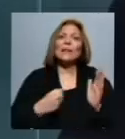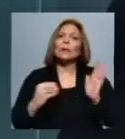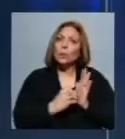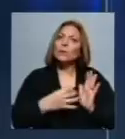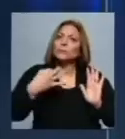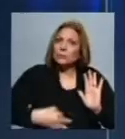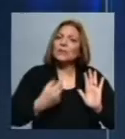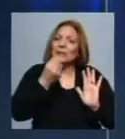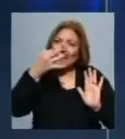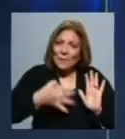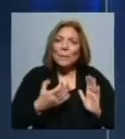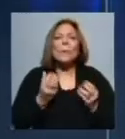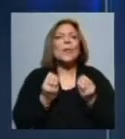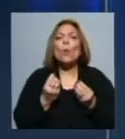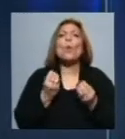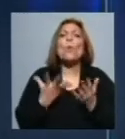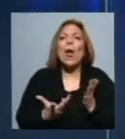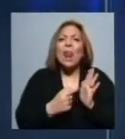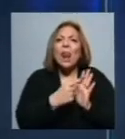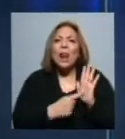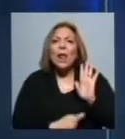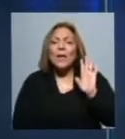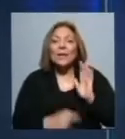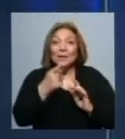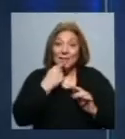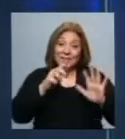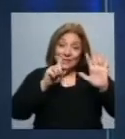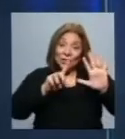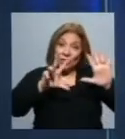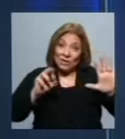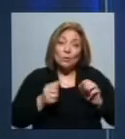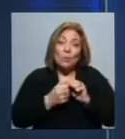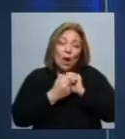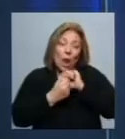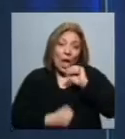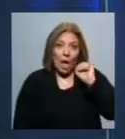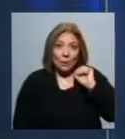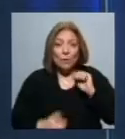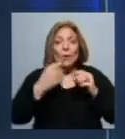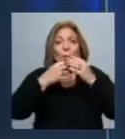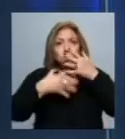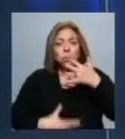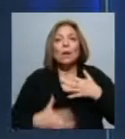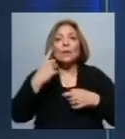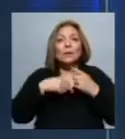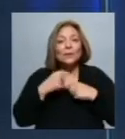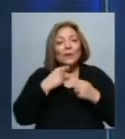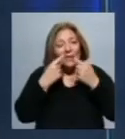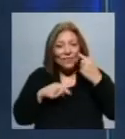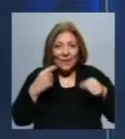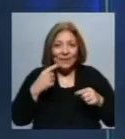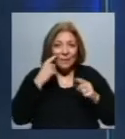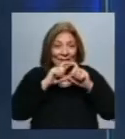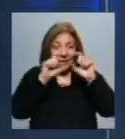necesario? Bueno, digamos, una, como tú decías, 180 artículos es muy extenso, pero regula distintas cosas, yo lo voy a mencionar en